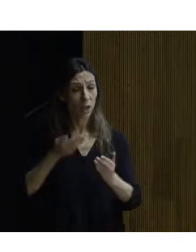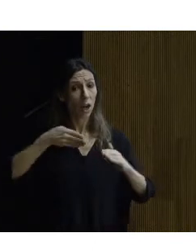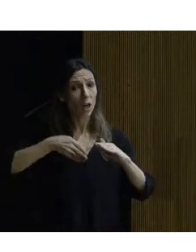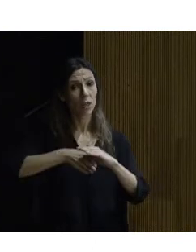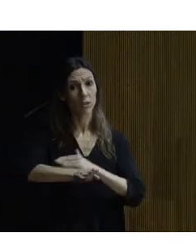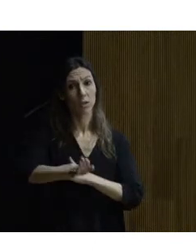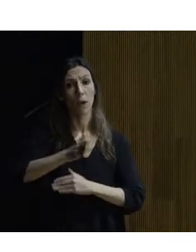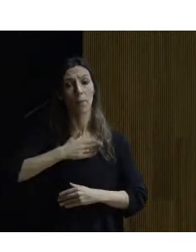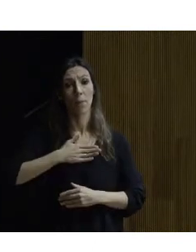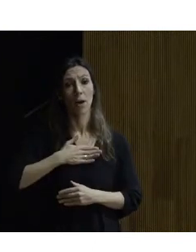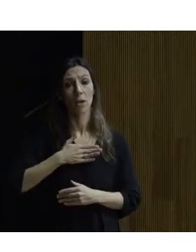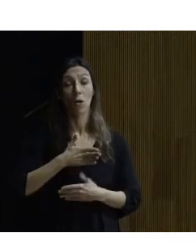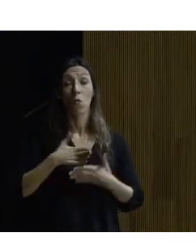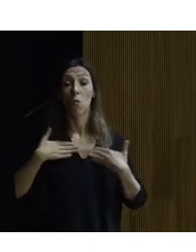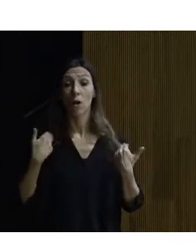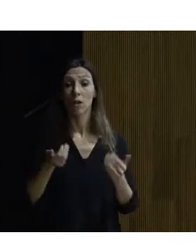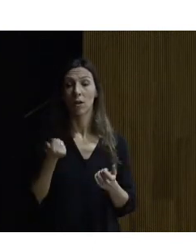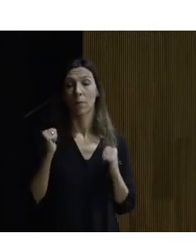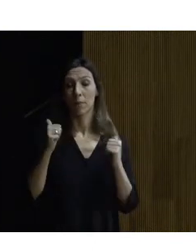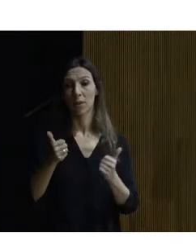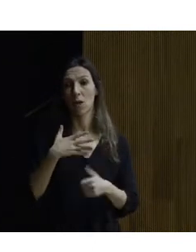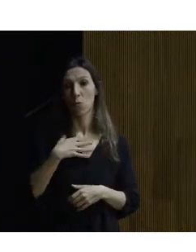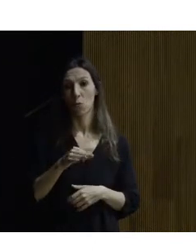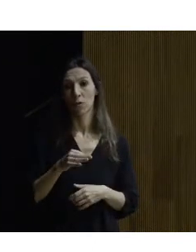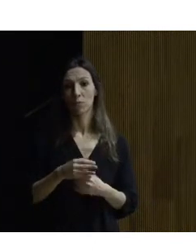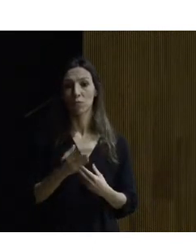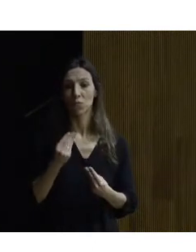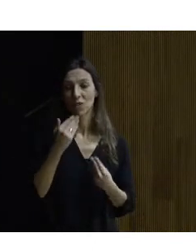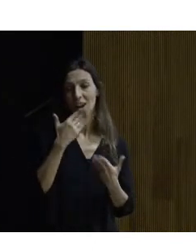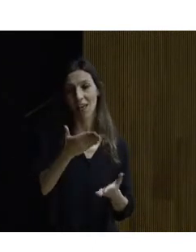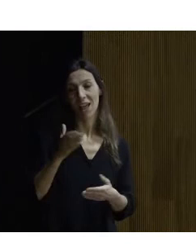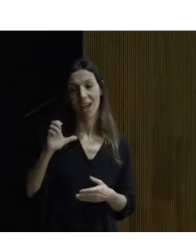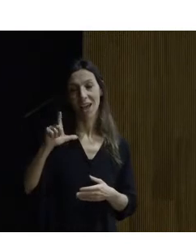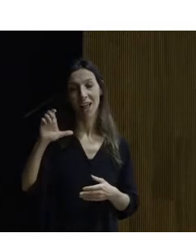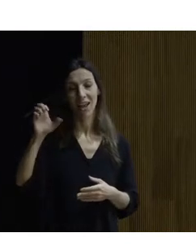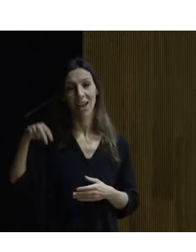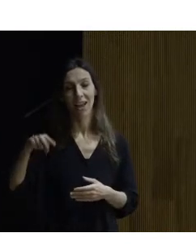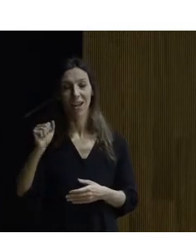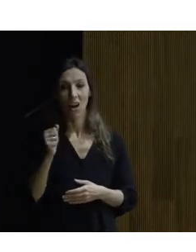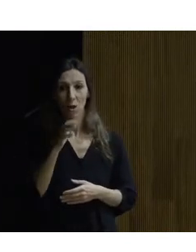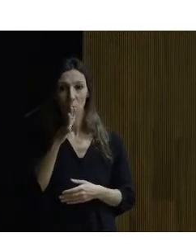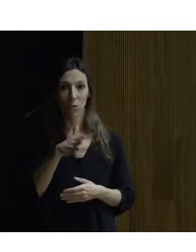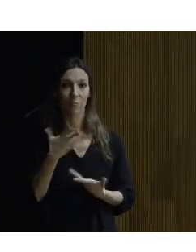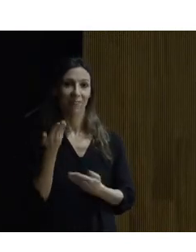quieras José Antonio puedes empezar muchas gracias Elena por tus palabras de presentación